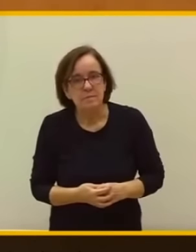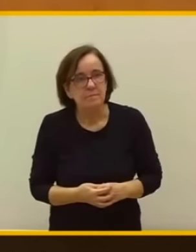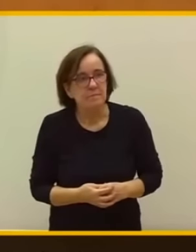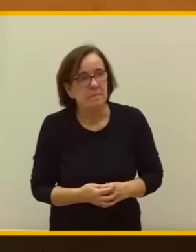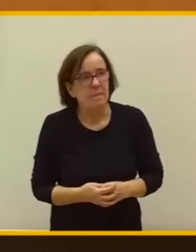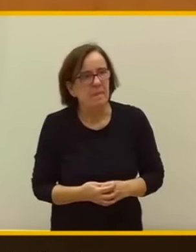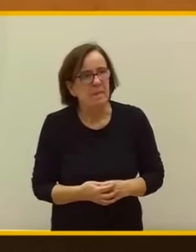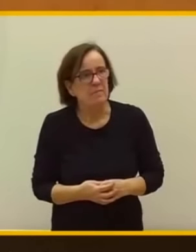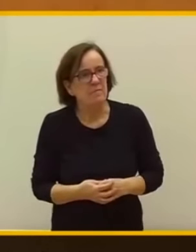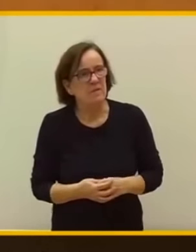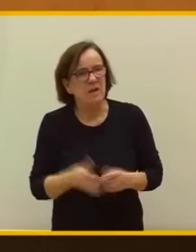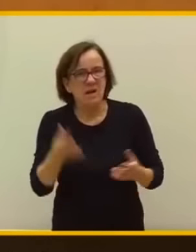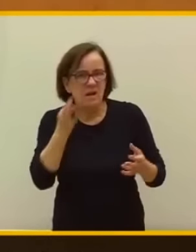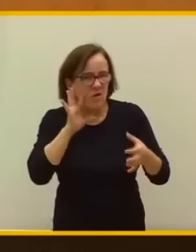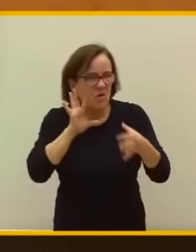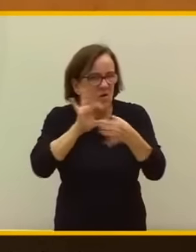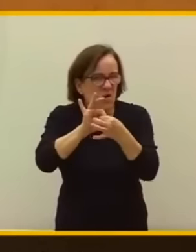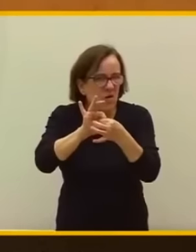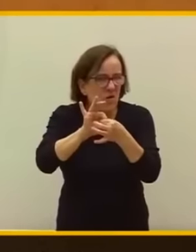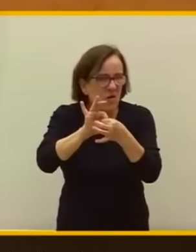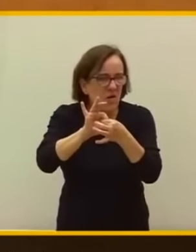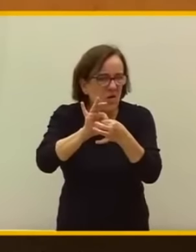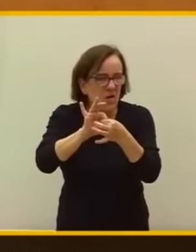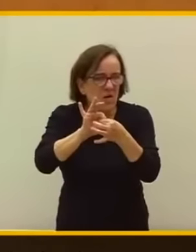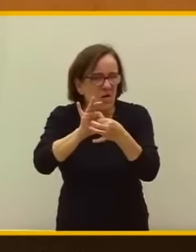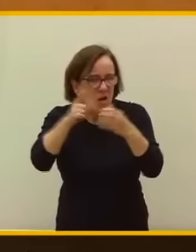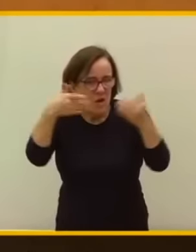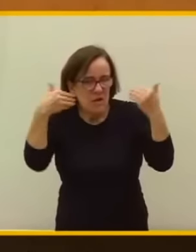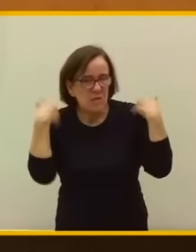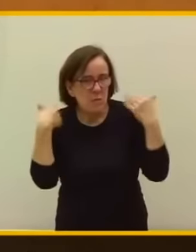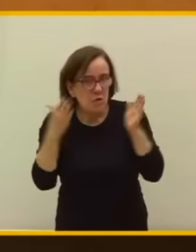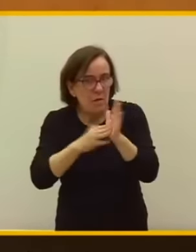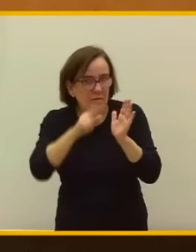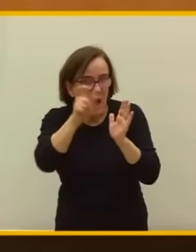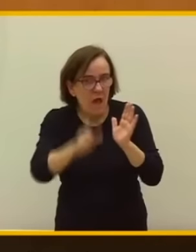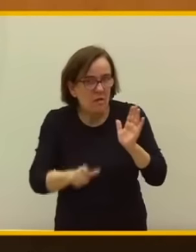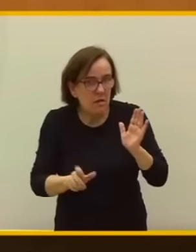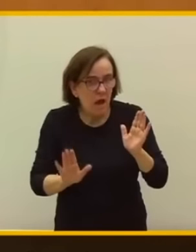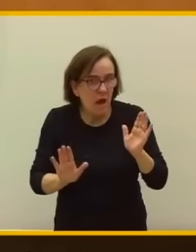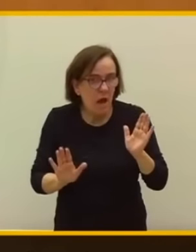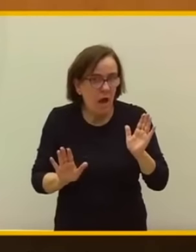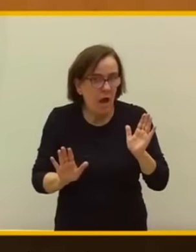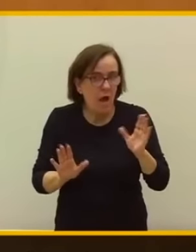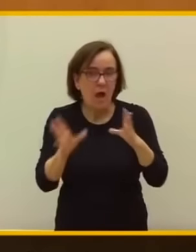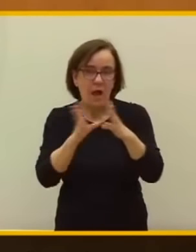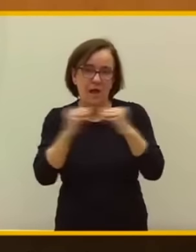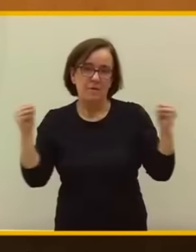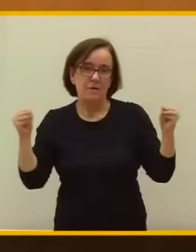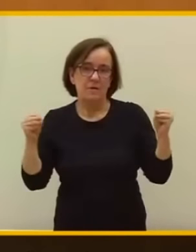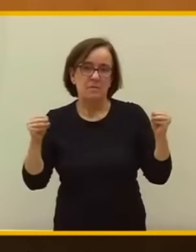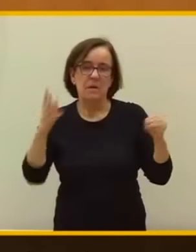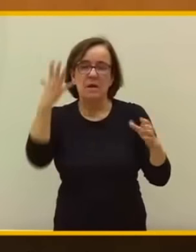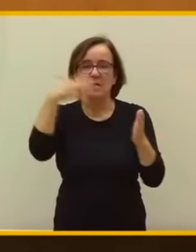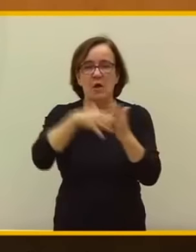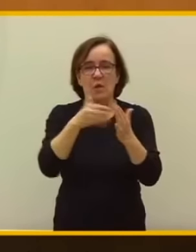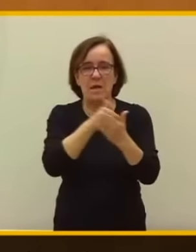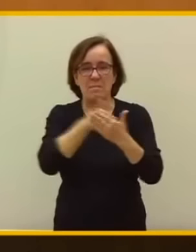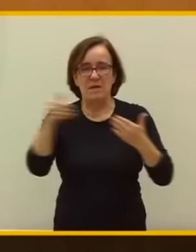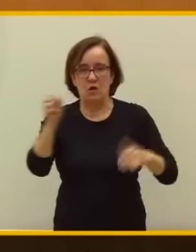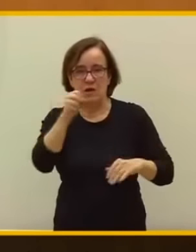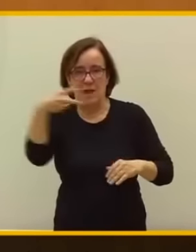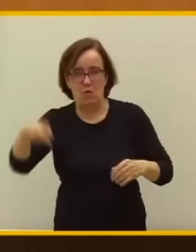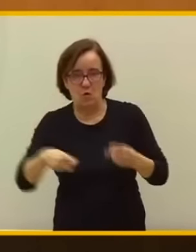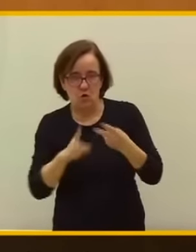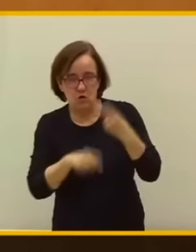¿Tienen algo que ver? ¿Tienen alguna responsabilidad en Valencia? En Andalucía serían 5.000 millones de euros.